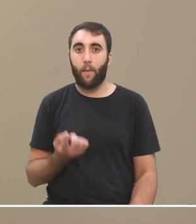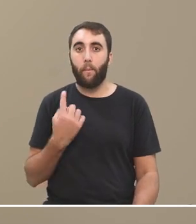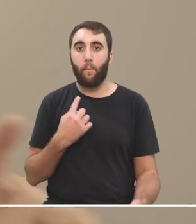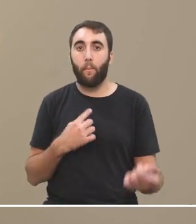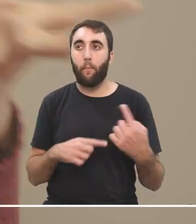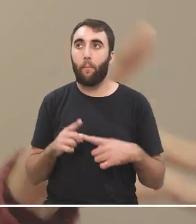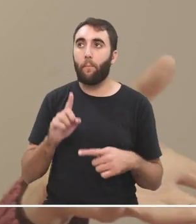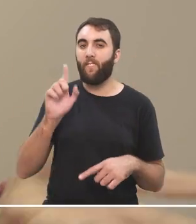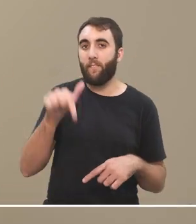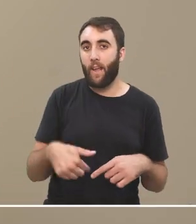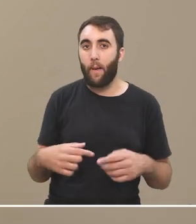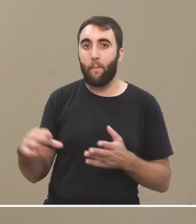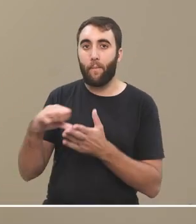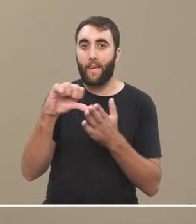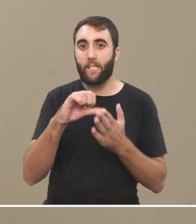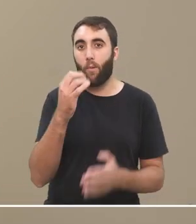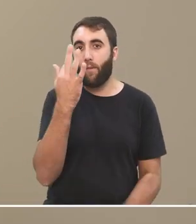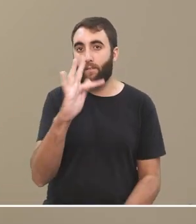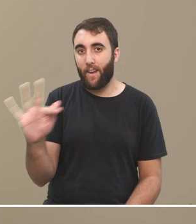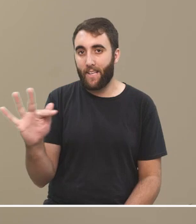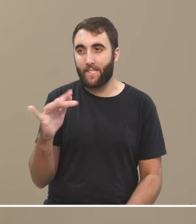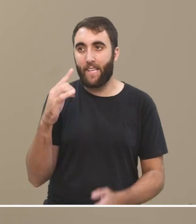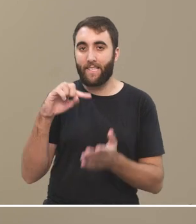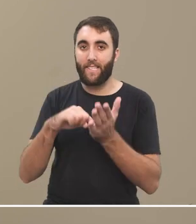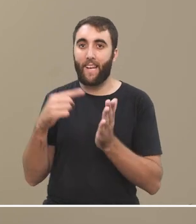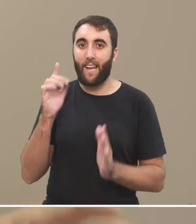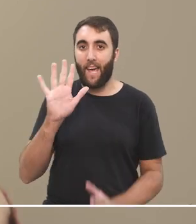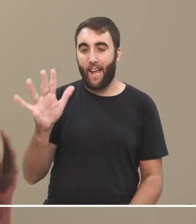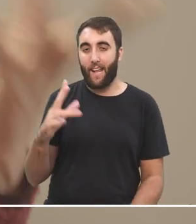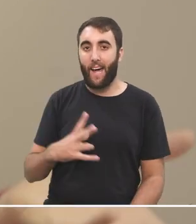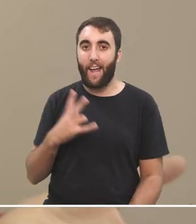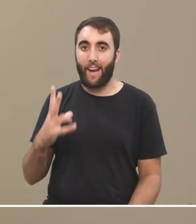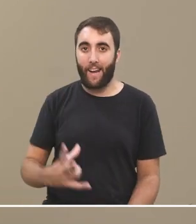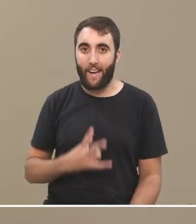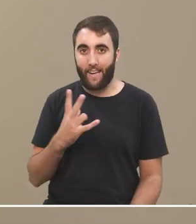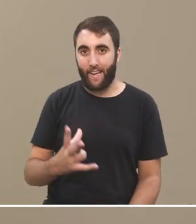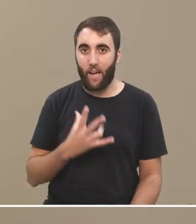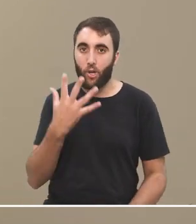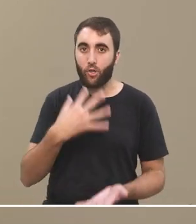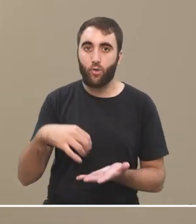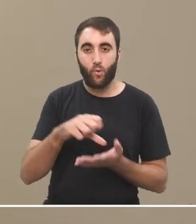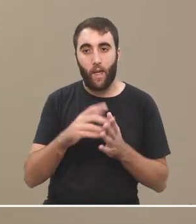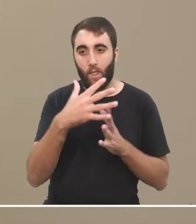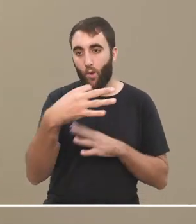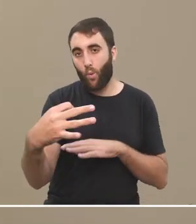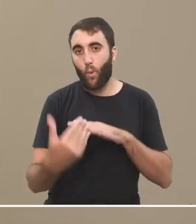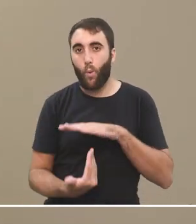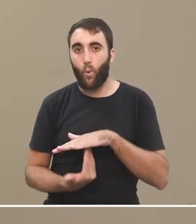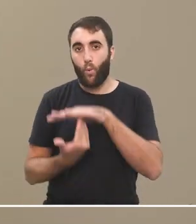procedentes incluso de países como Francia países centrales ricos y metrópolis de colonias